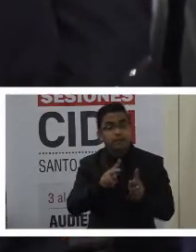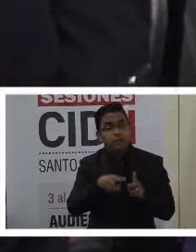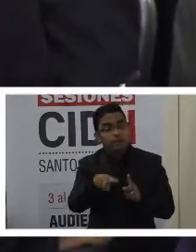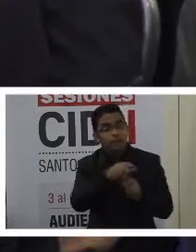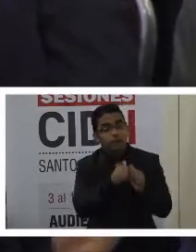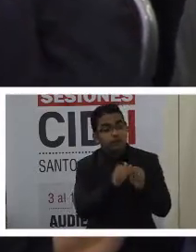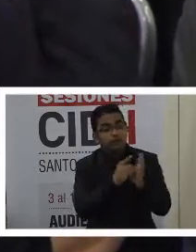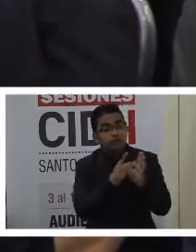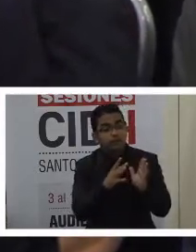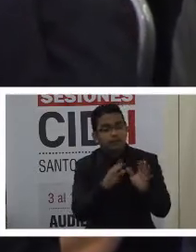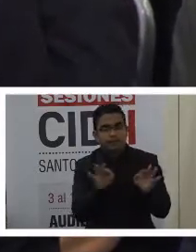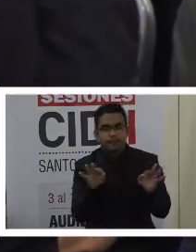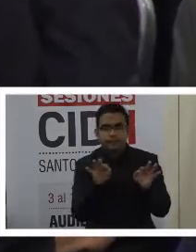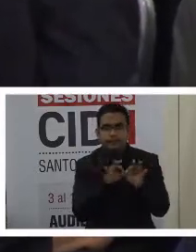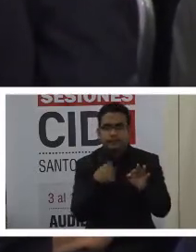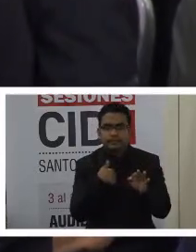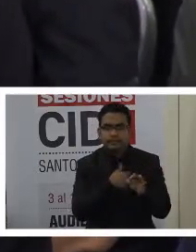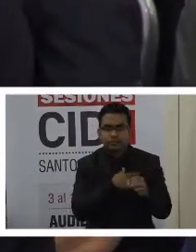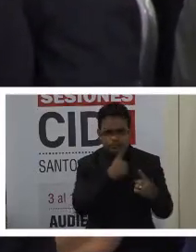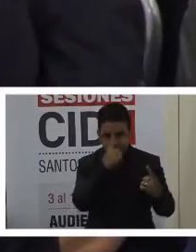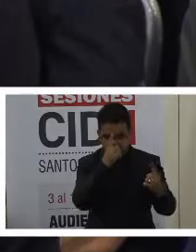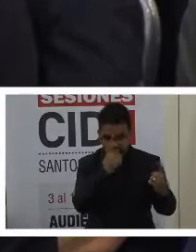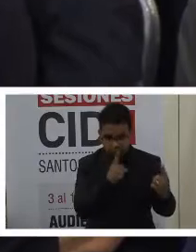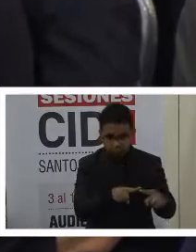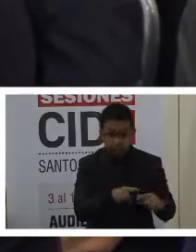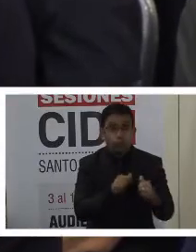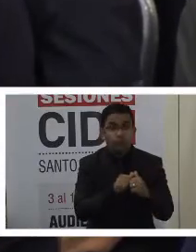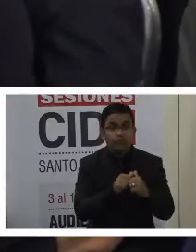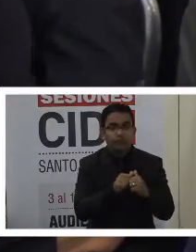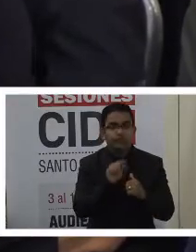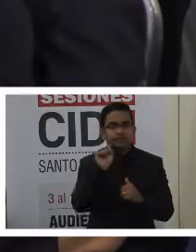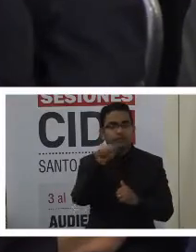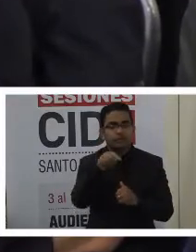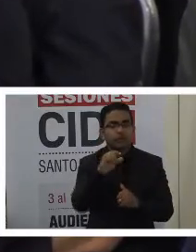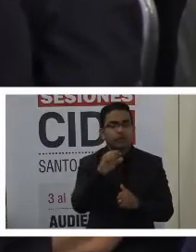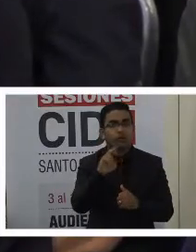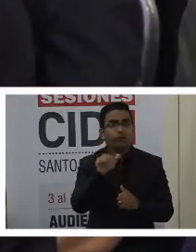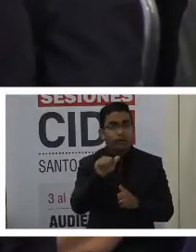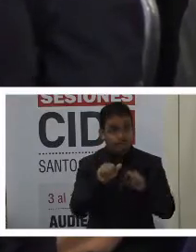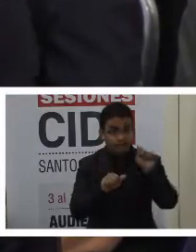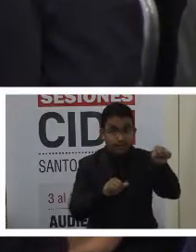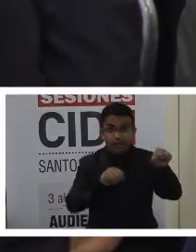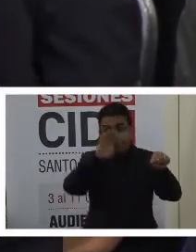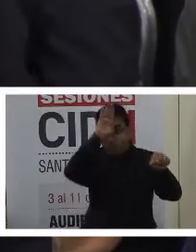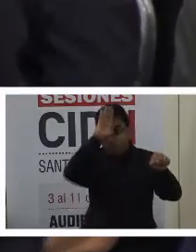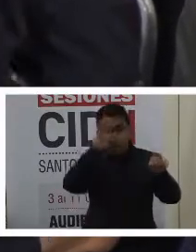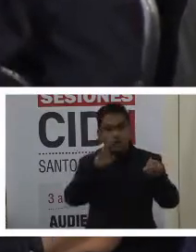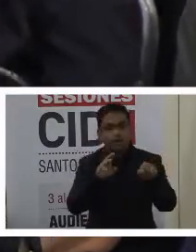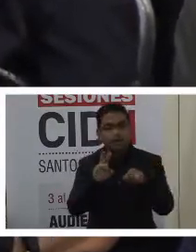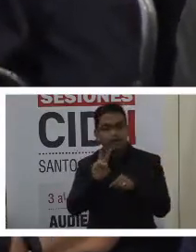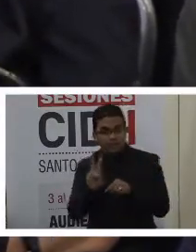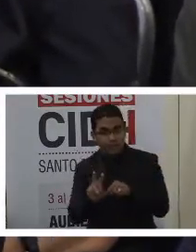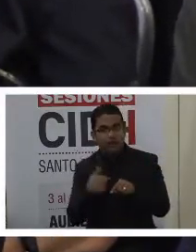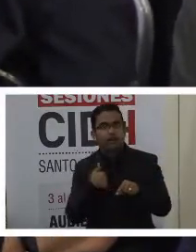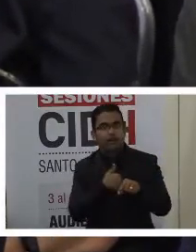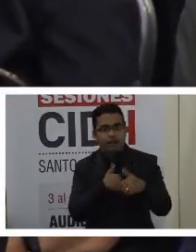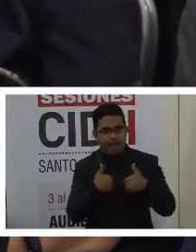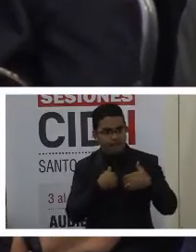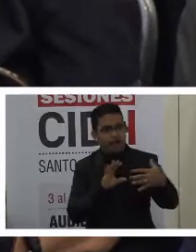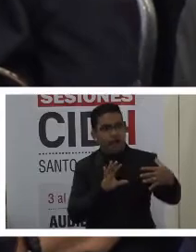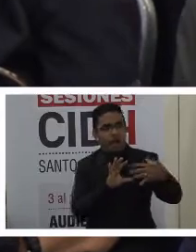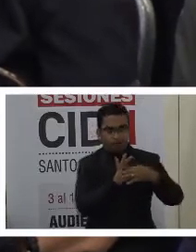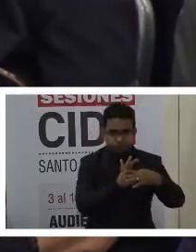un convenio que nosotros tenemos suscrito con la República de Cuba, que es el Convenio Cuba-Venezuela, que también ha permitido